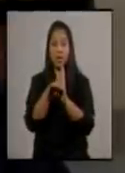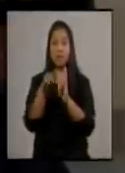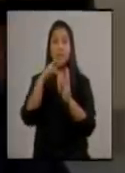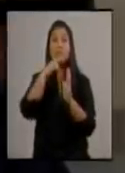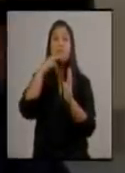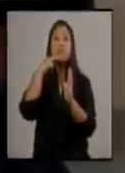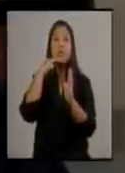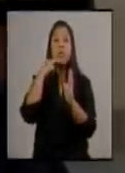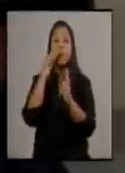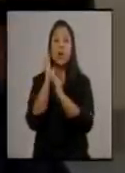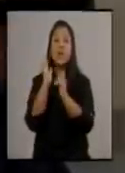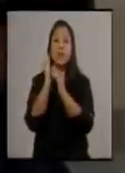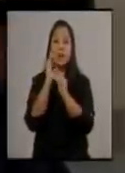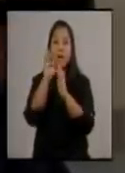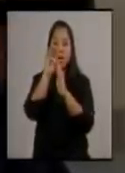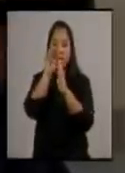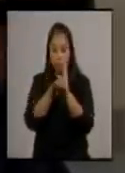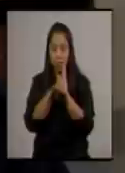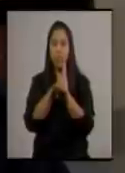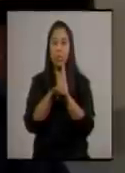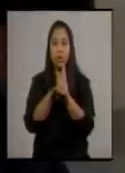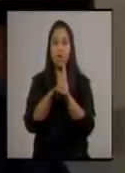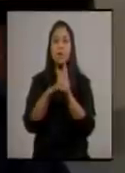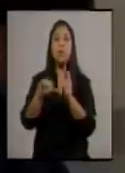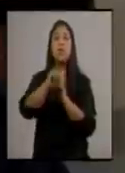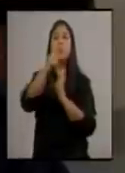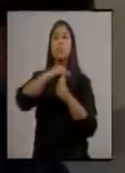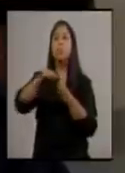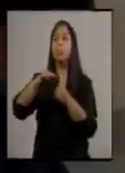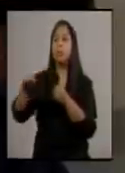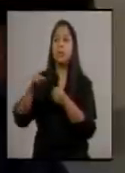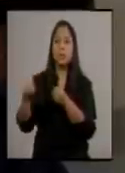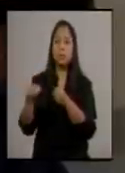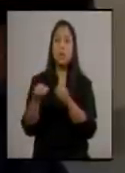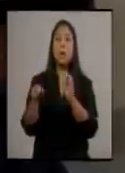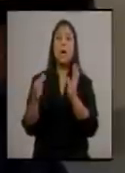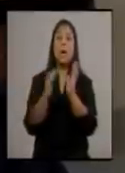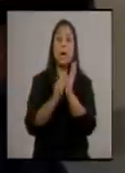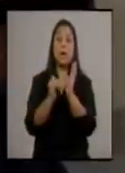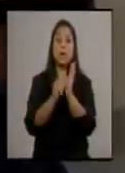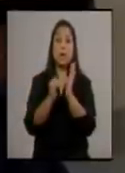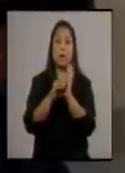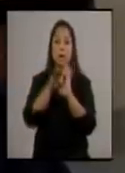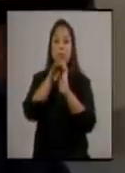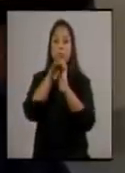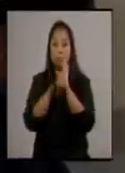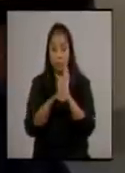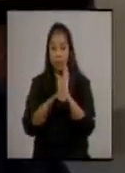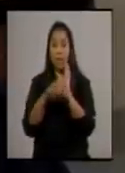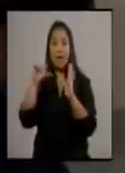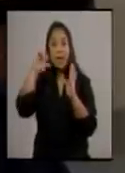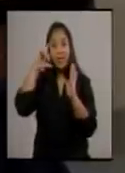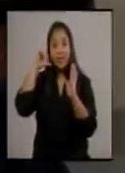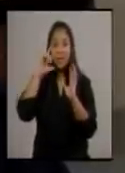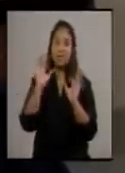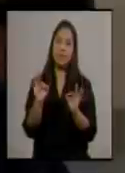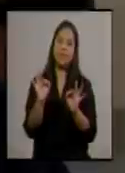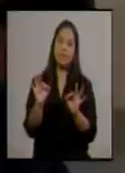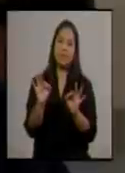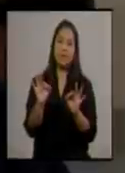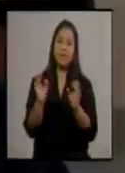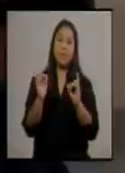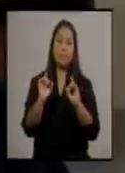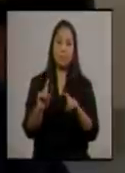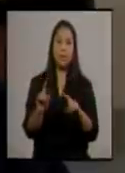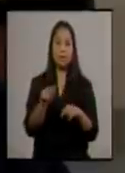rojo a anaranjado y muchos municipios que de anaranjado pasaron amarillos, lo cual